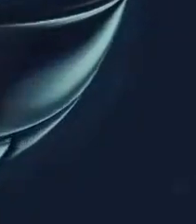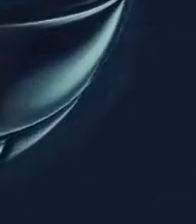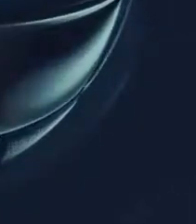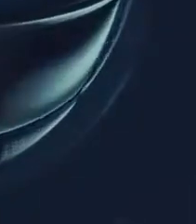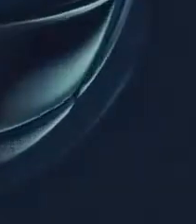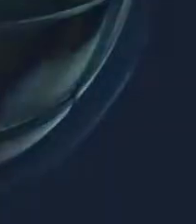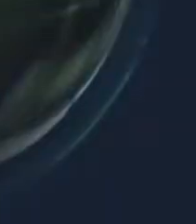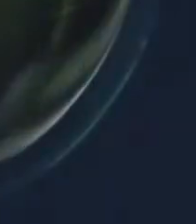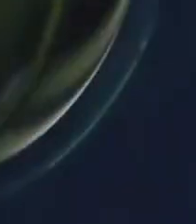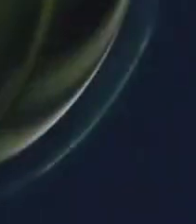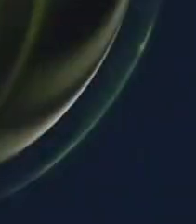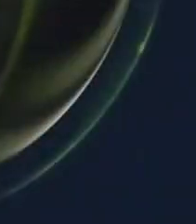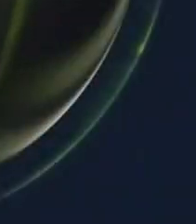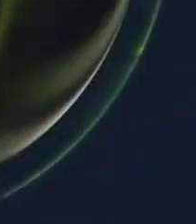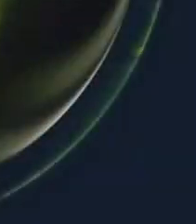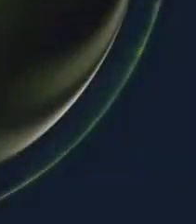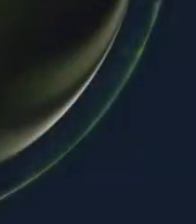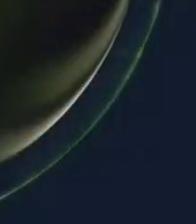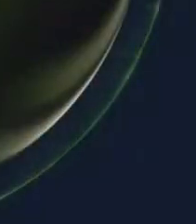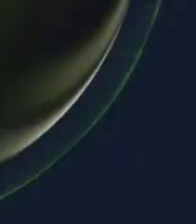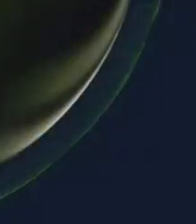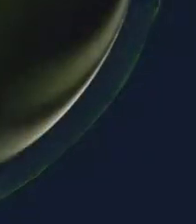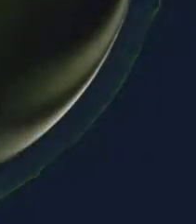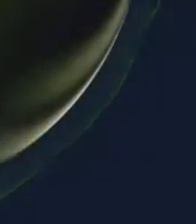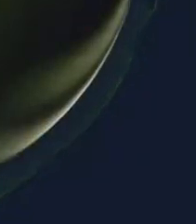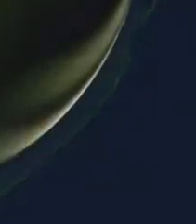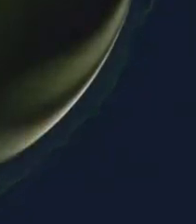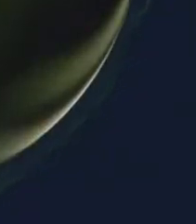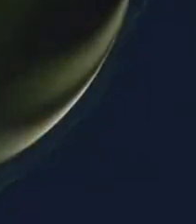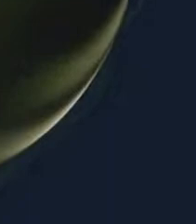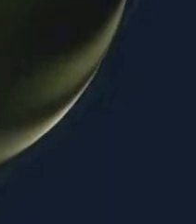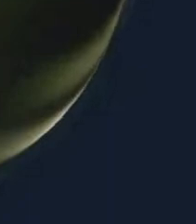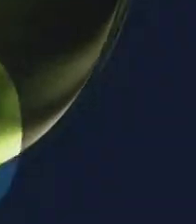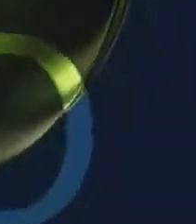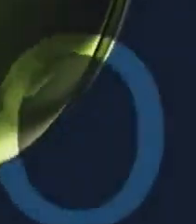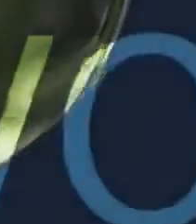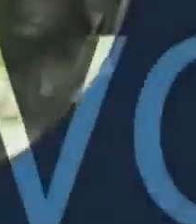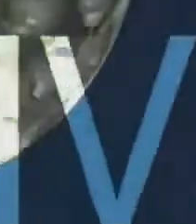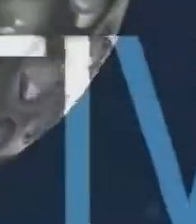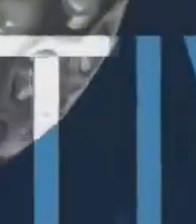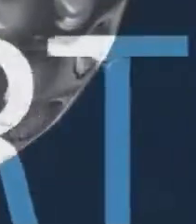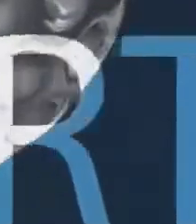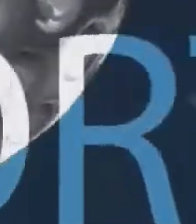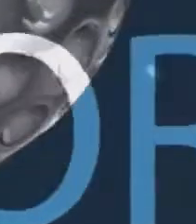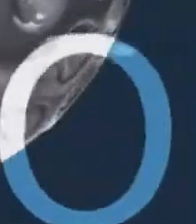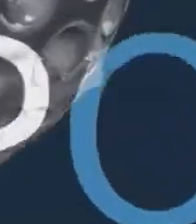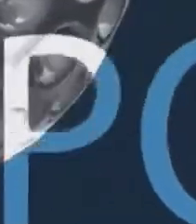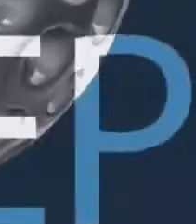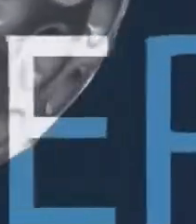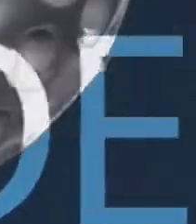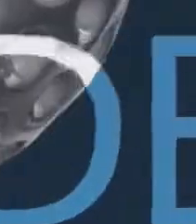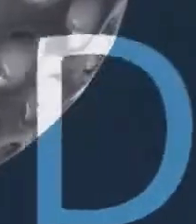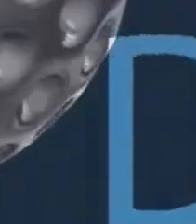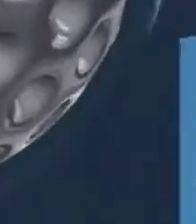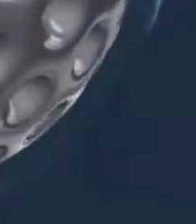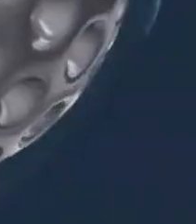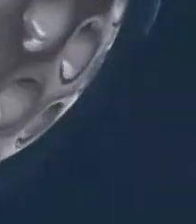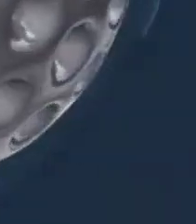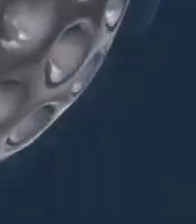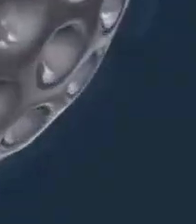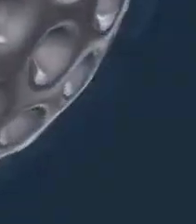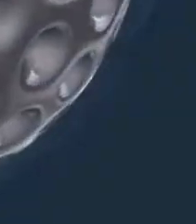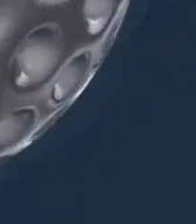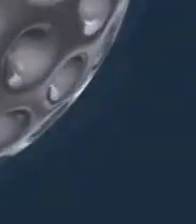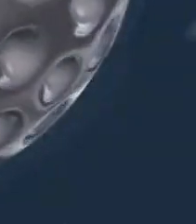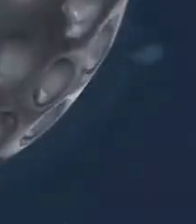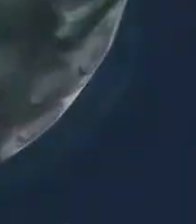certamen local Y esta levantada del Cantolao El maravilloso distrito de La Punta El resultado fue